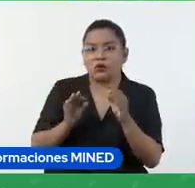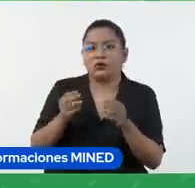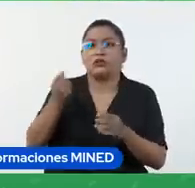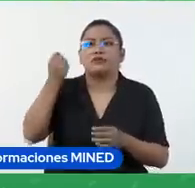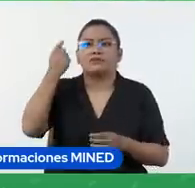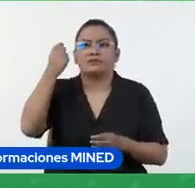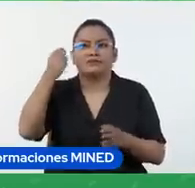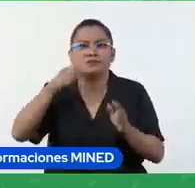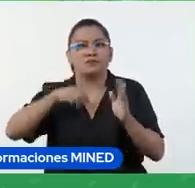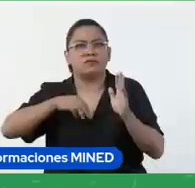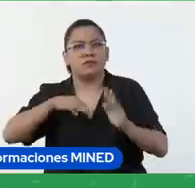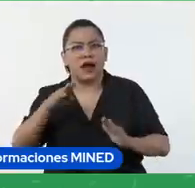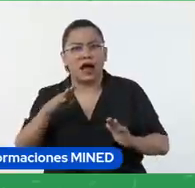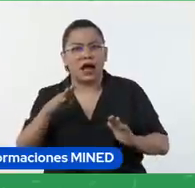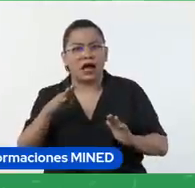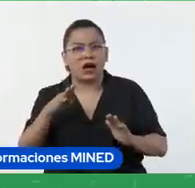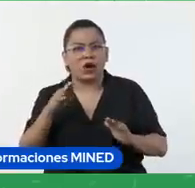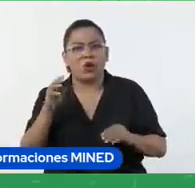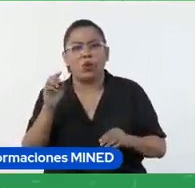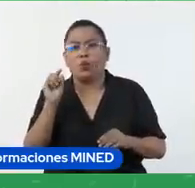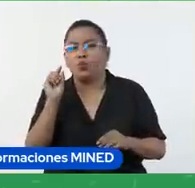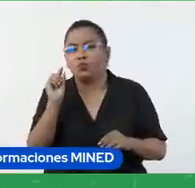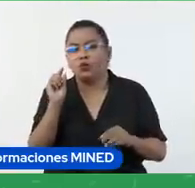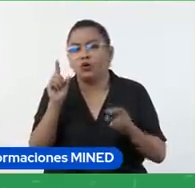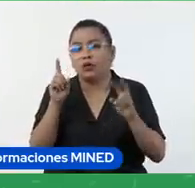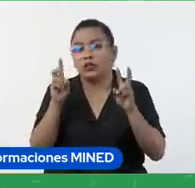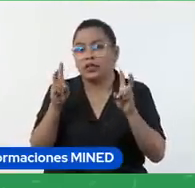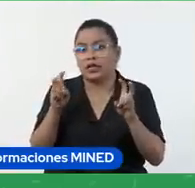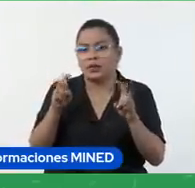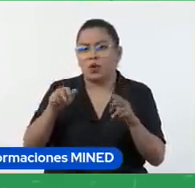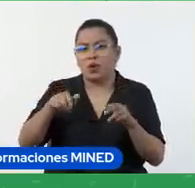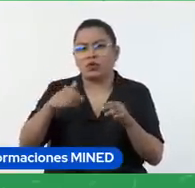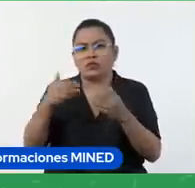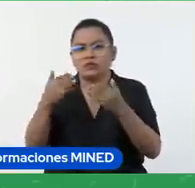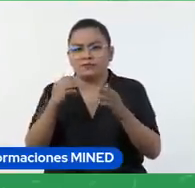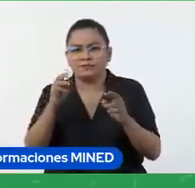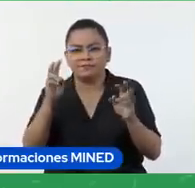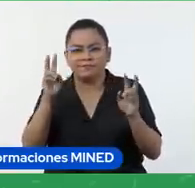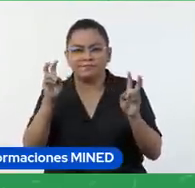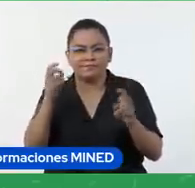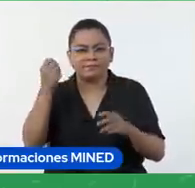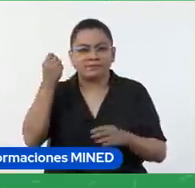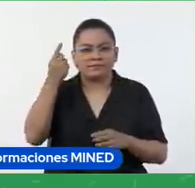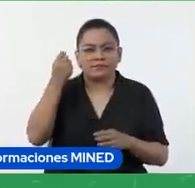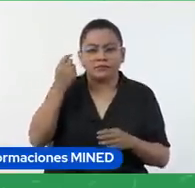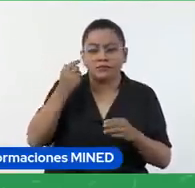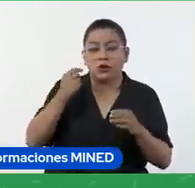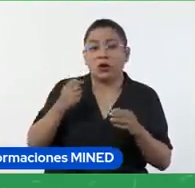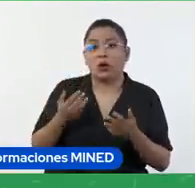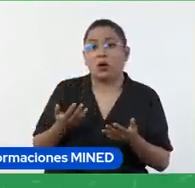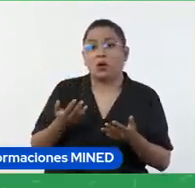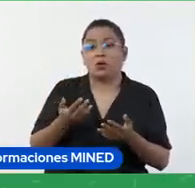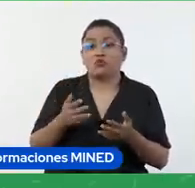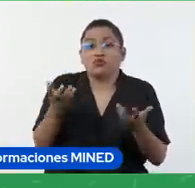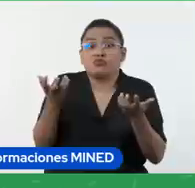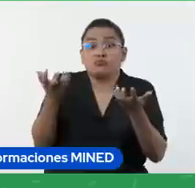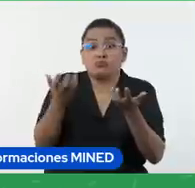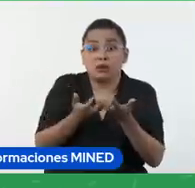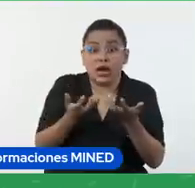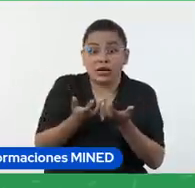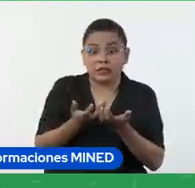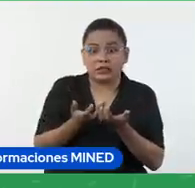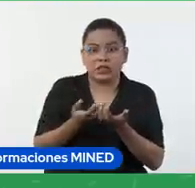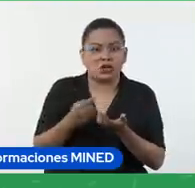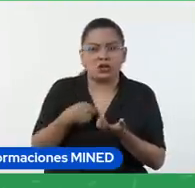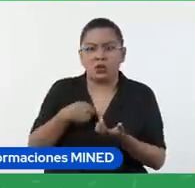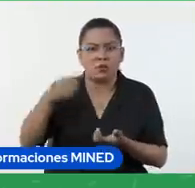¿verdad?, una parte del contenido, a otros otra, tal vez alguien aprendió algo que dijo un compañero, ni siquiera lo que estaba